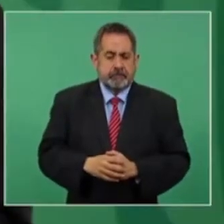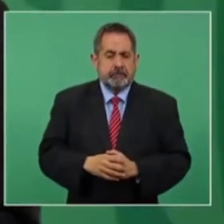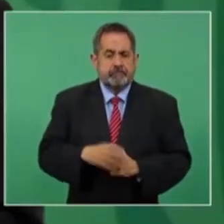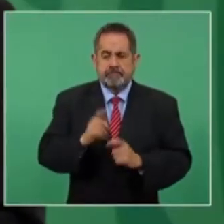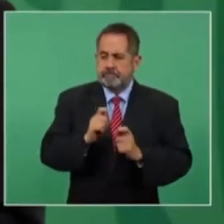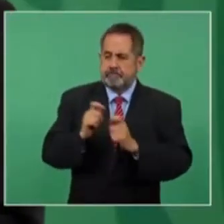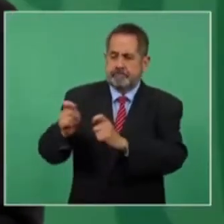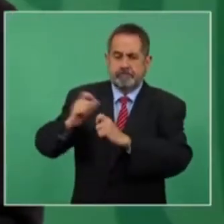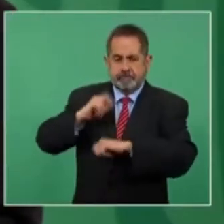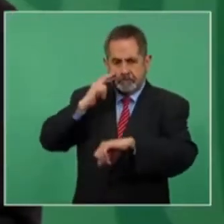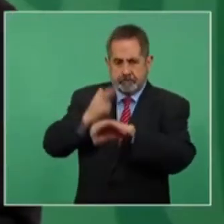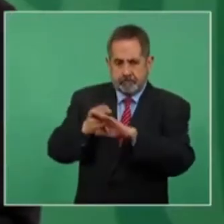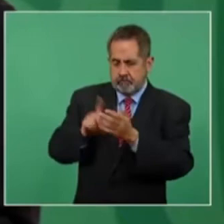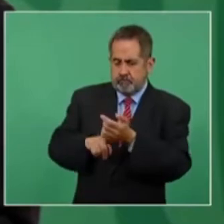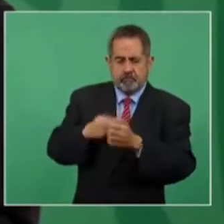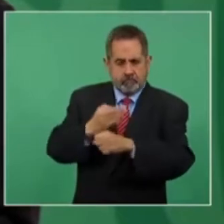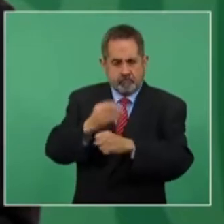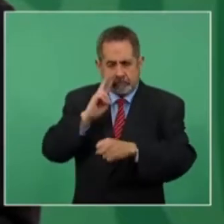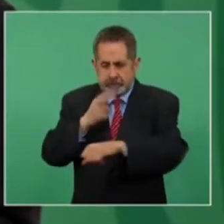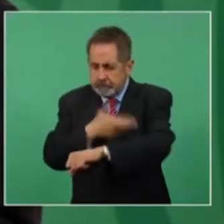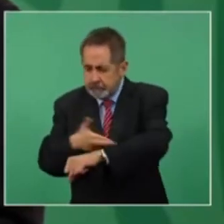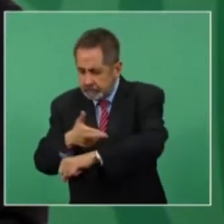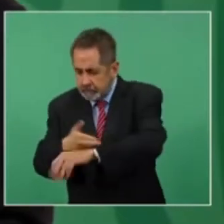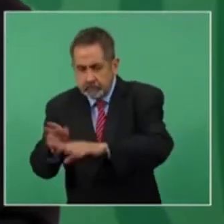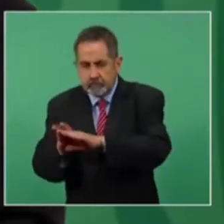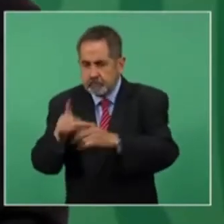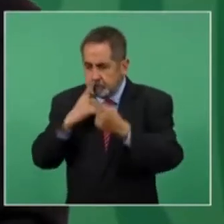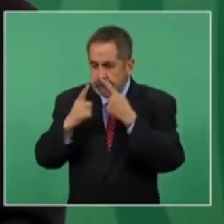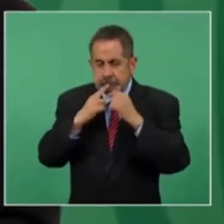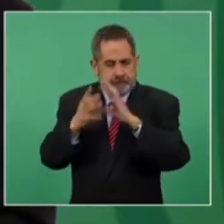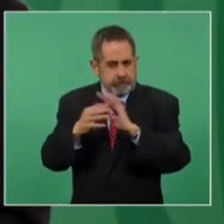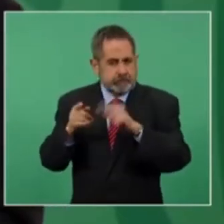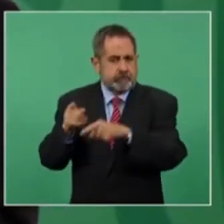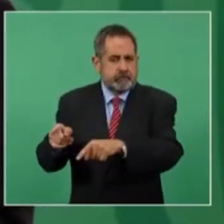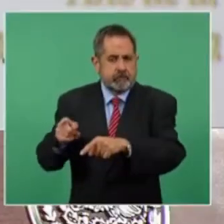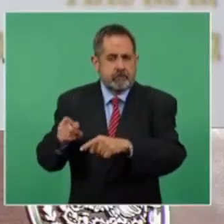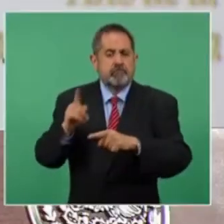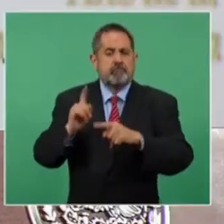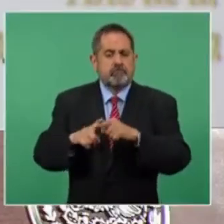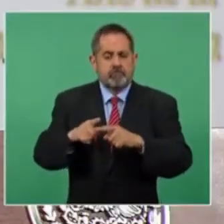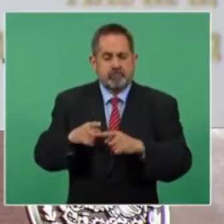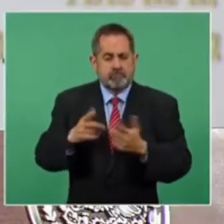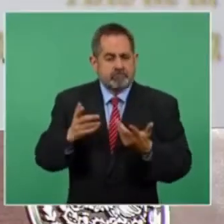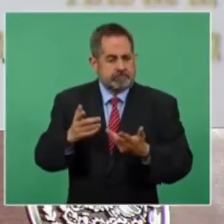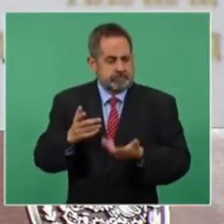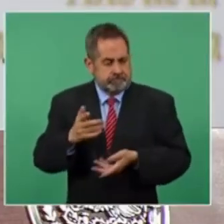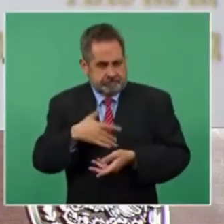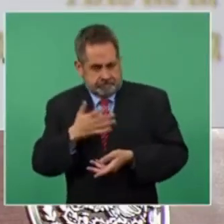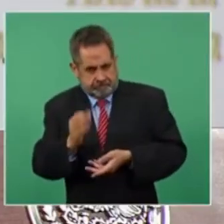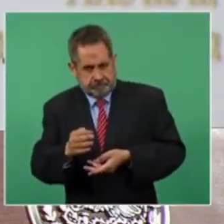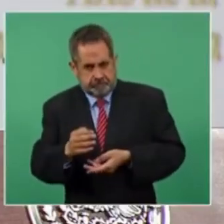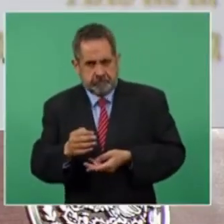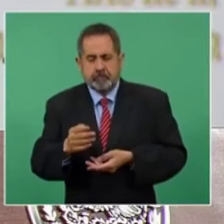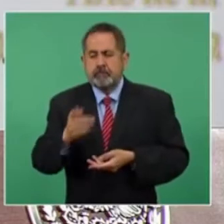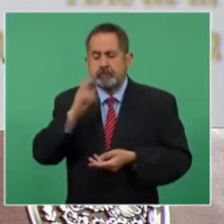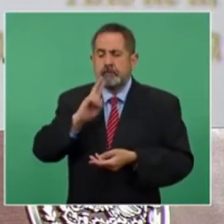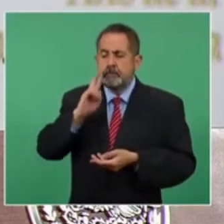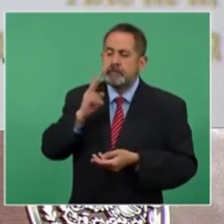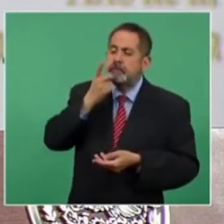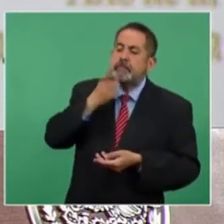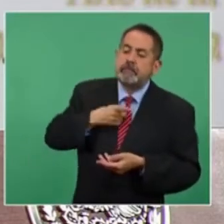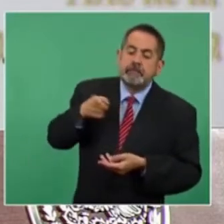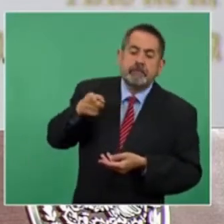encarguemos este asunto y que aceptemos una resolución